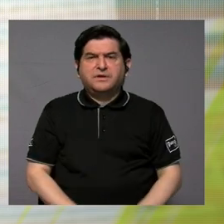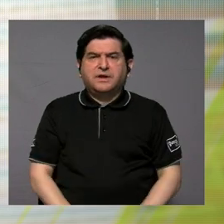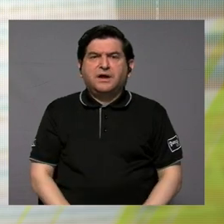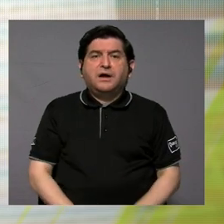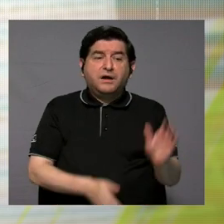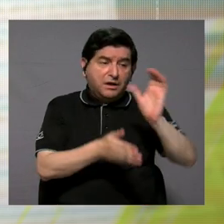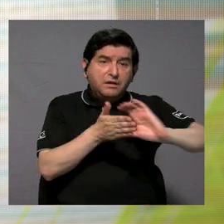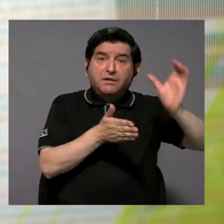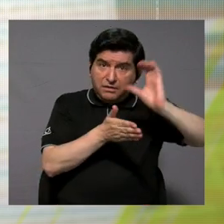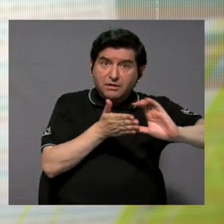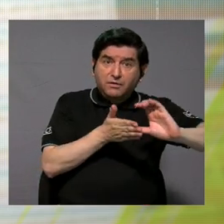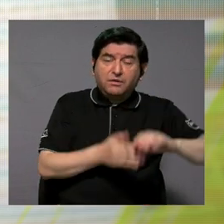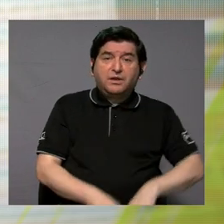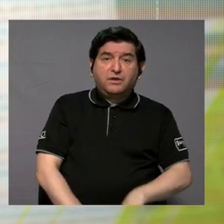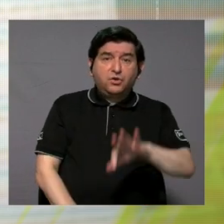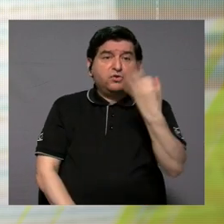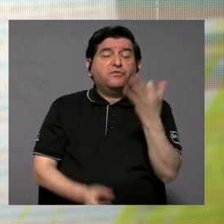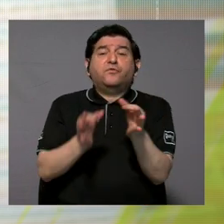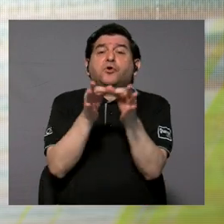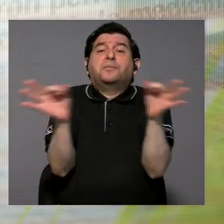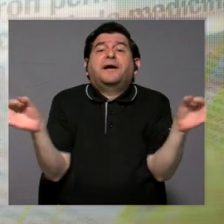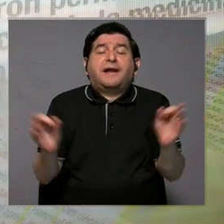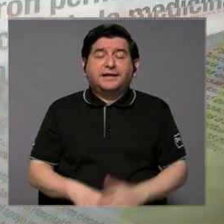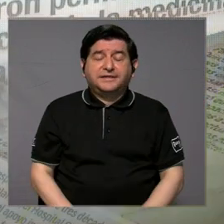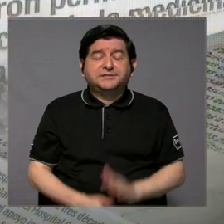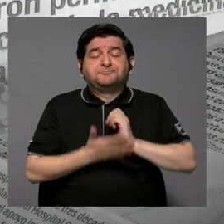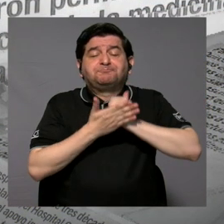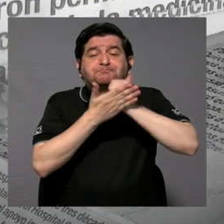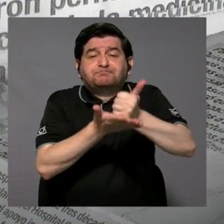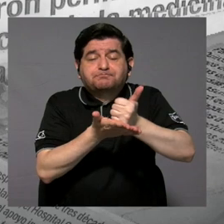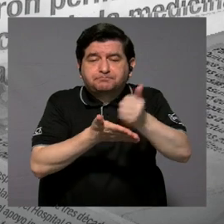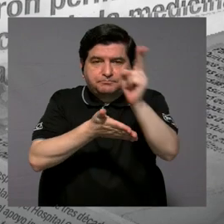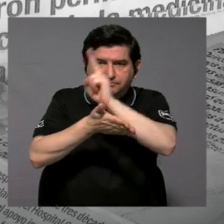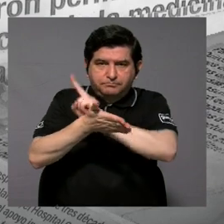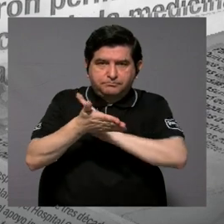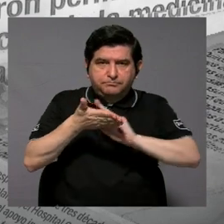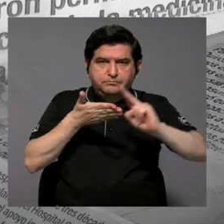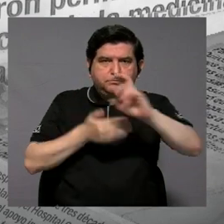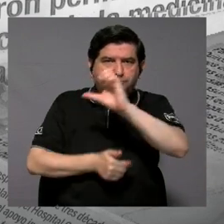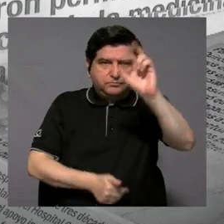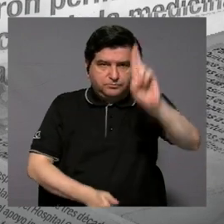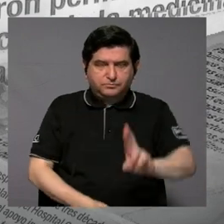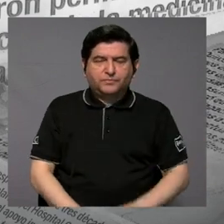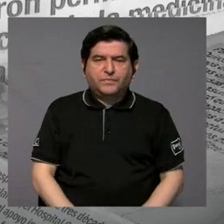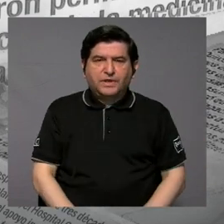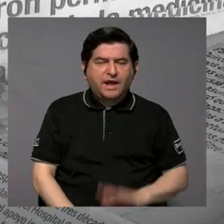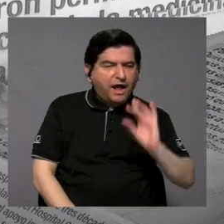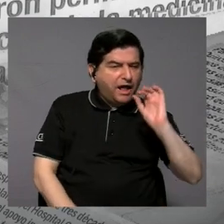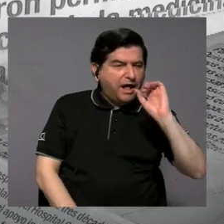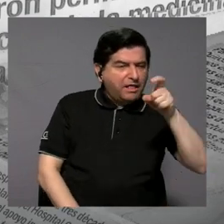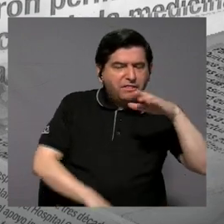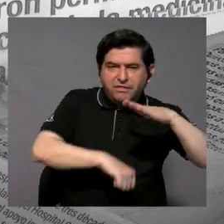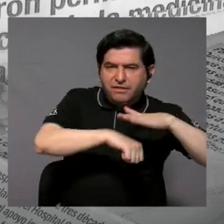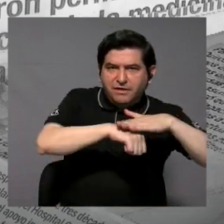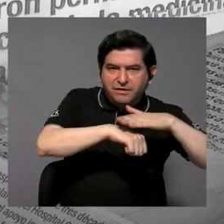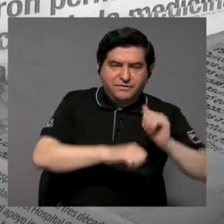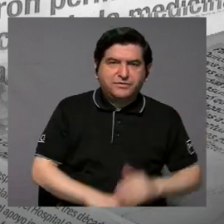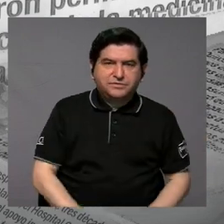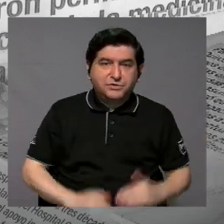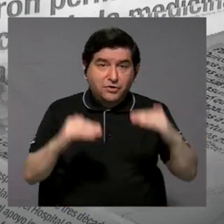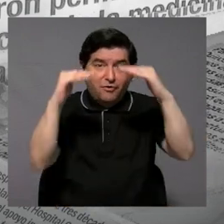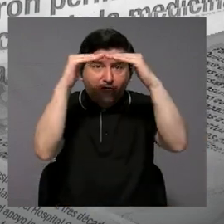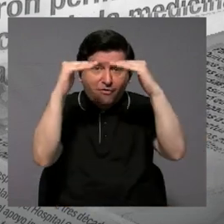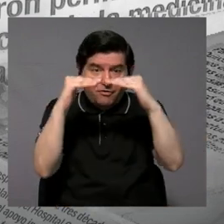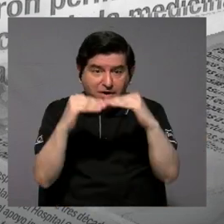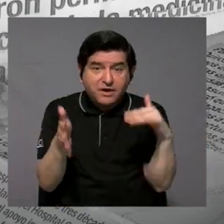en los colegios de manera gratuita, como una colaboración de la Universidad de Costa Rica, se hacía un diagnóstico de